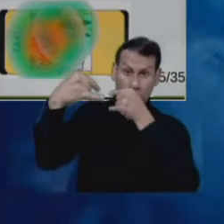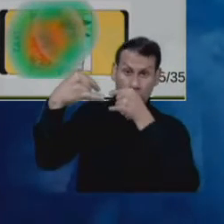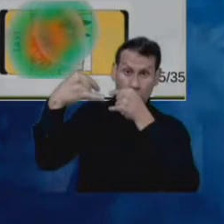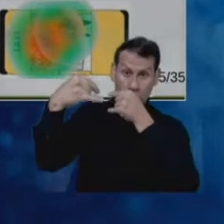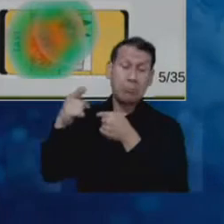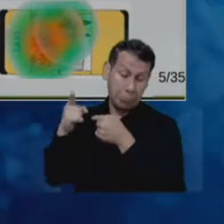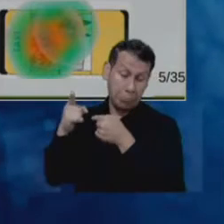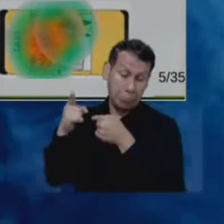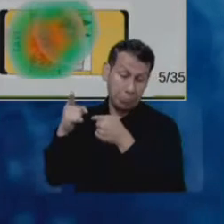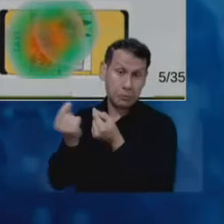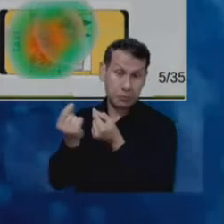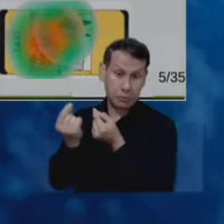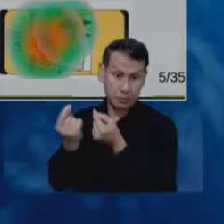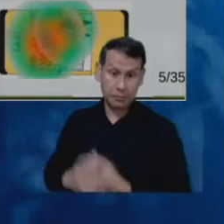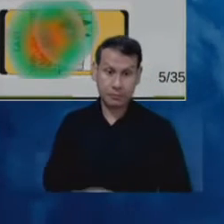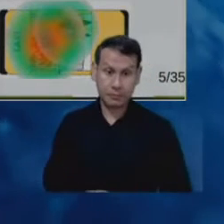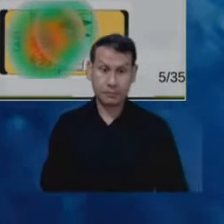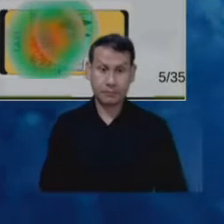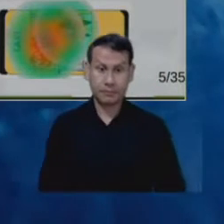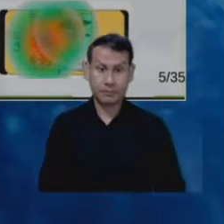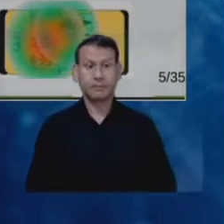B, genos B.